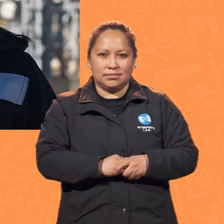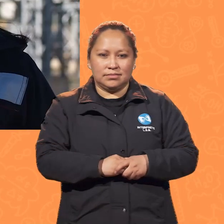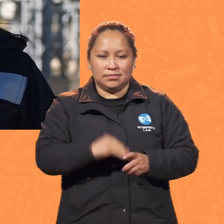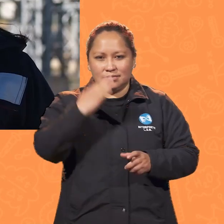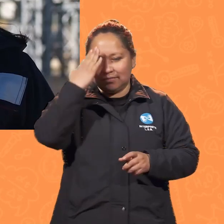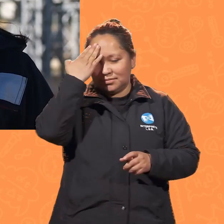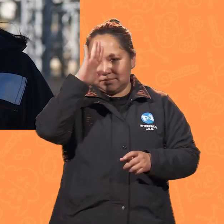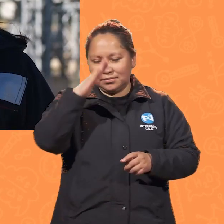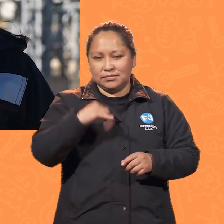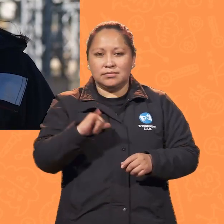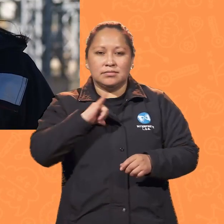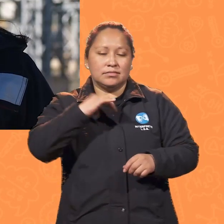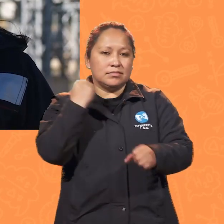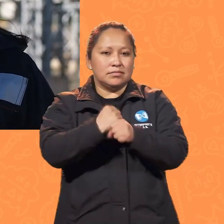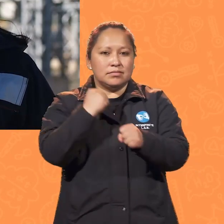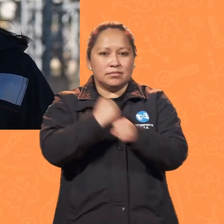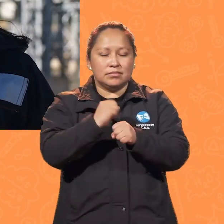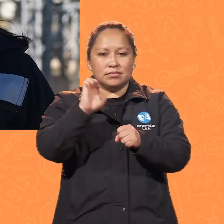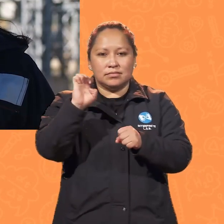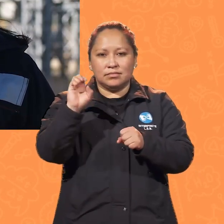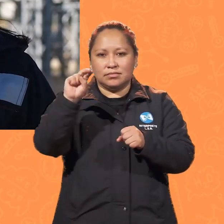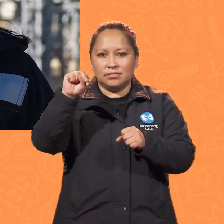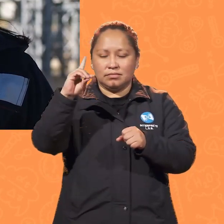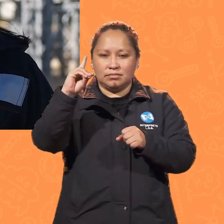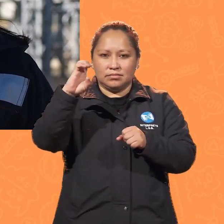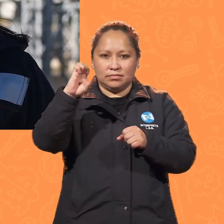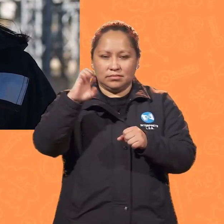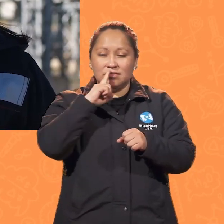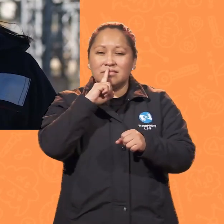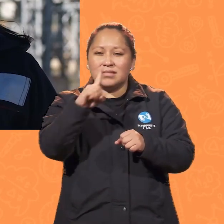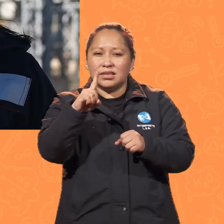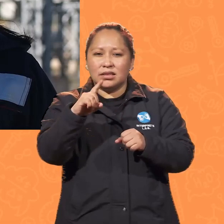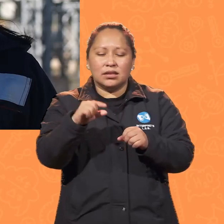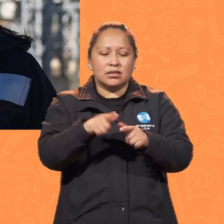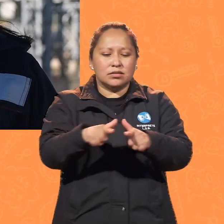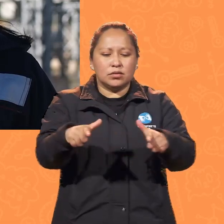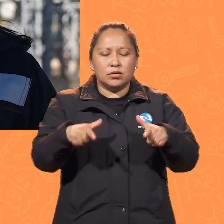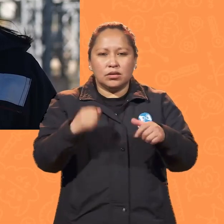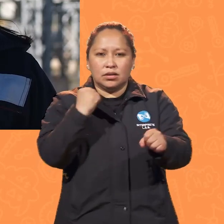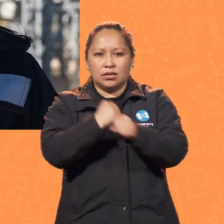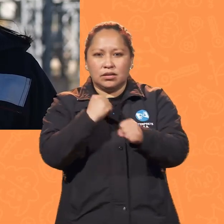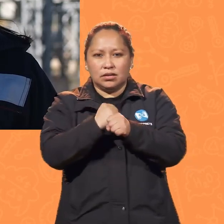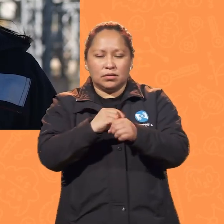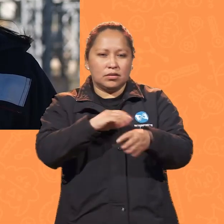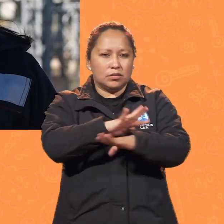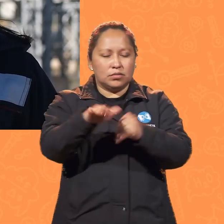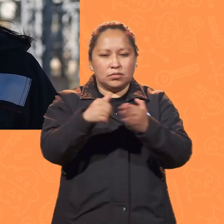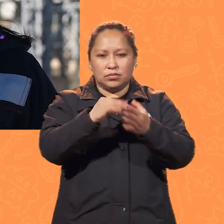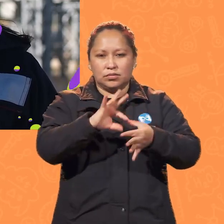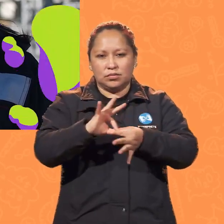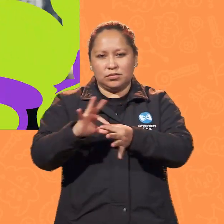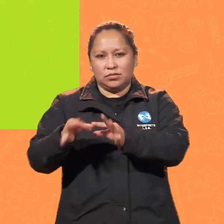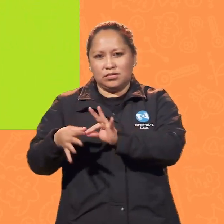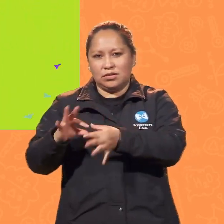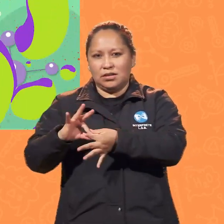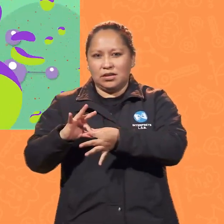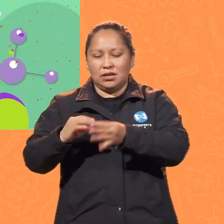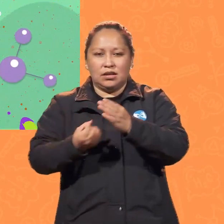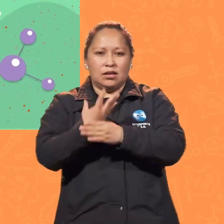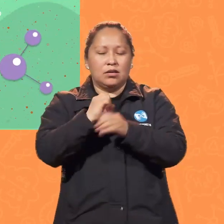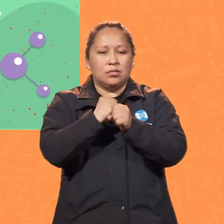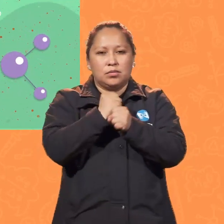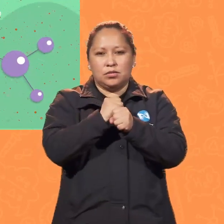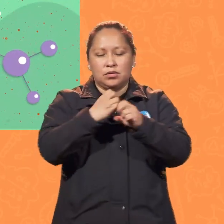¡Hola! Yo trabajo en ENDE, que es una corporación que trabaja con toda la cadena productiva eléctrica del país.